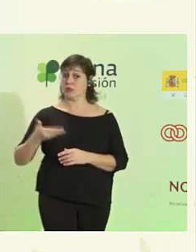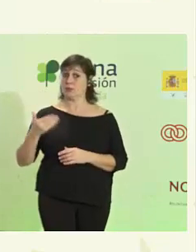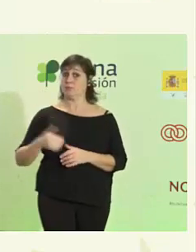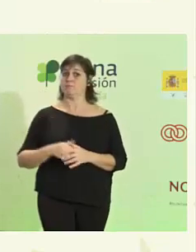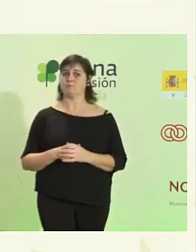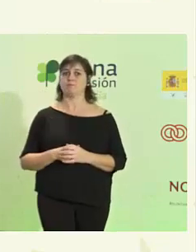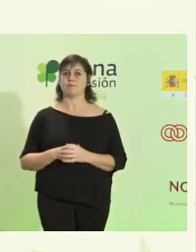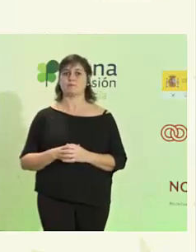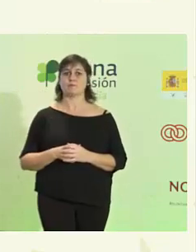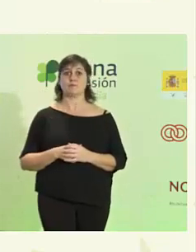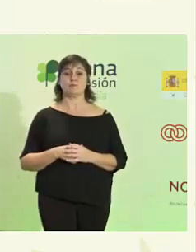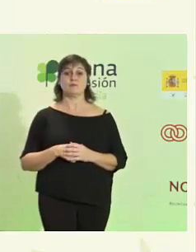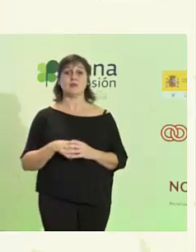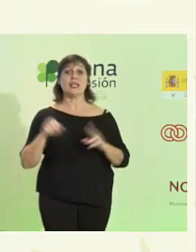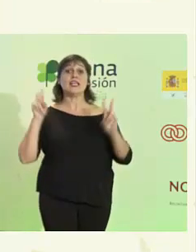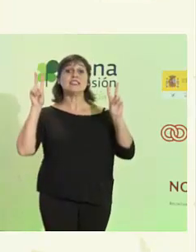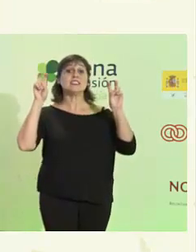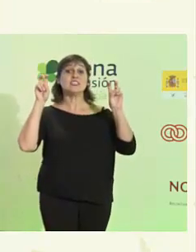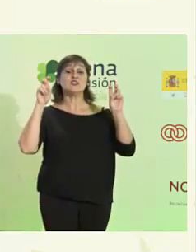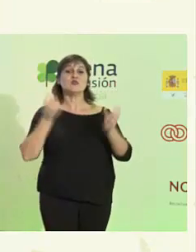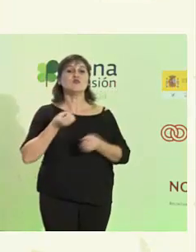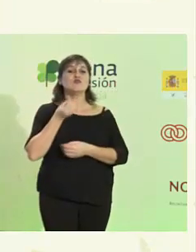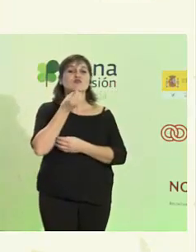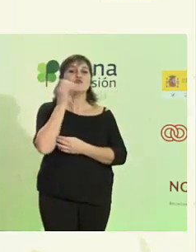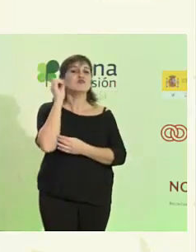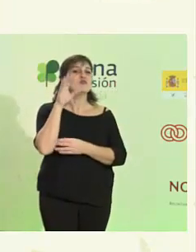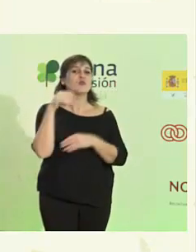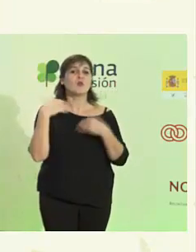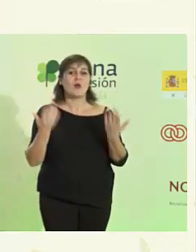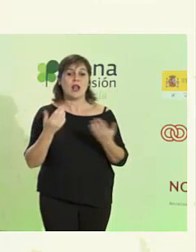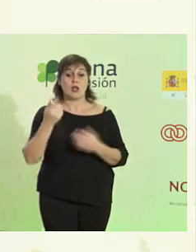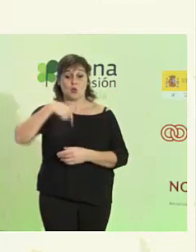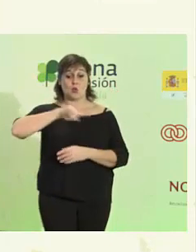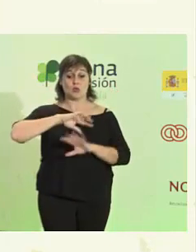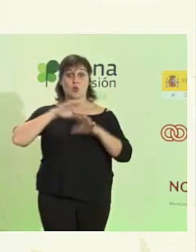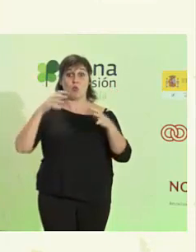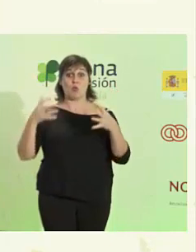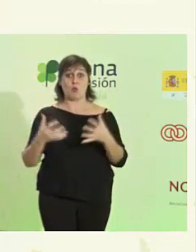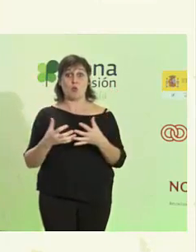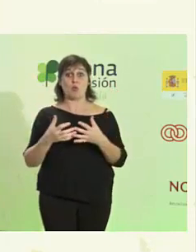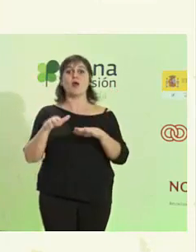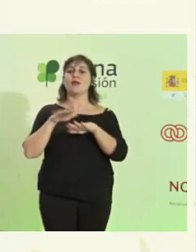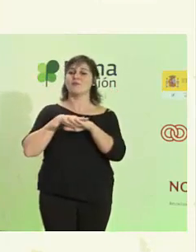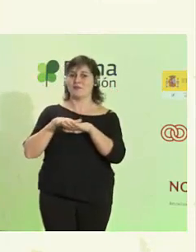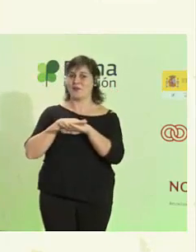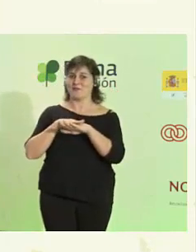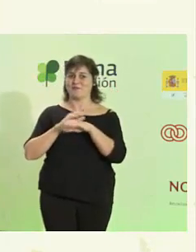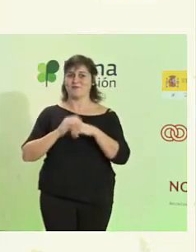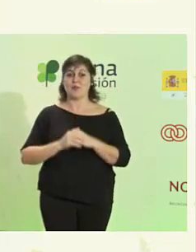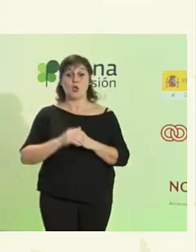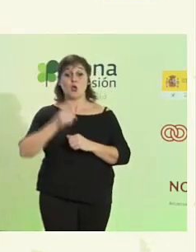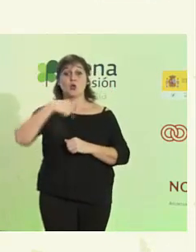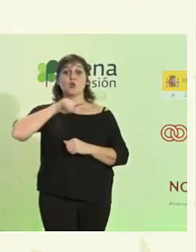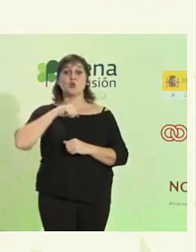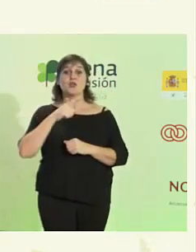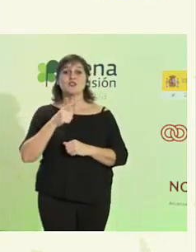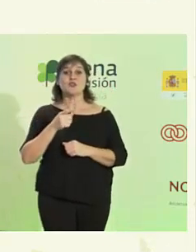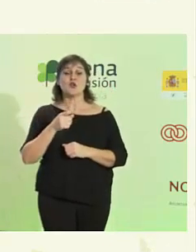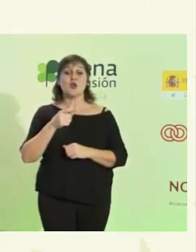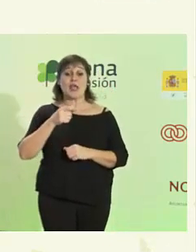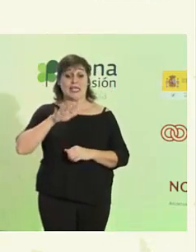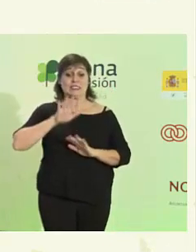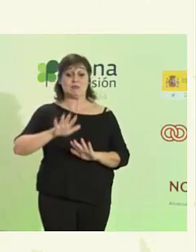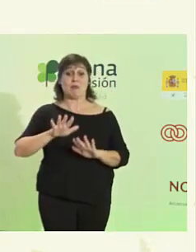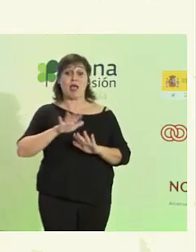El título de la charla es Nuestro lugar en el